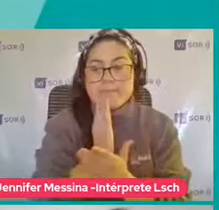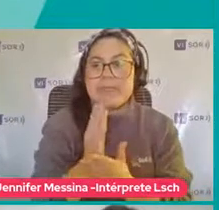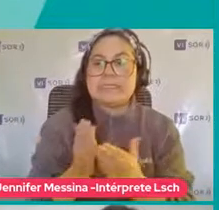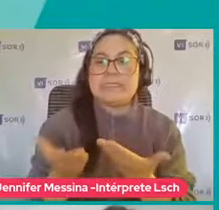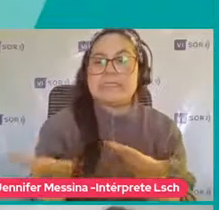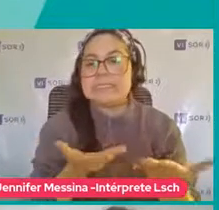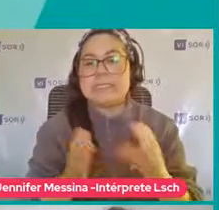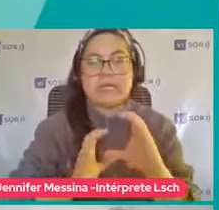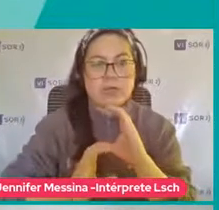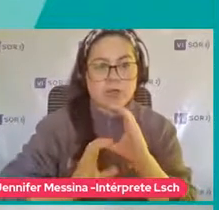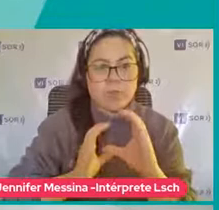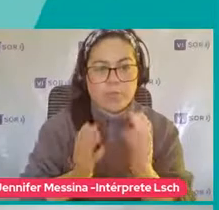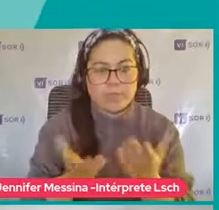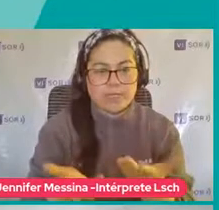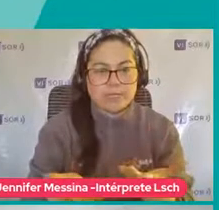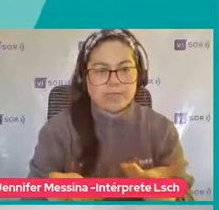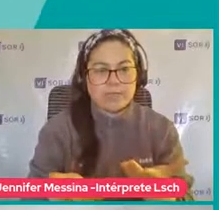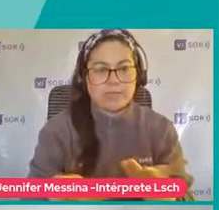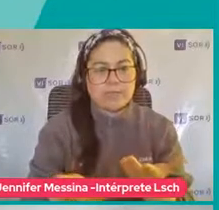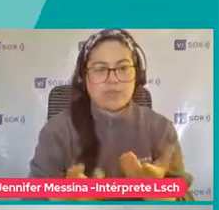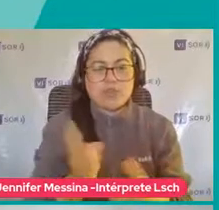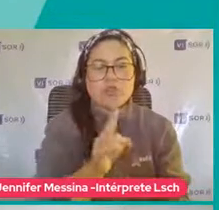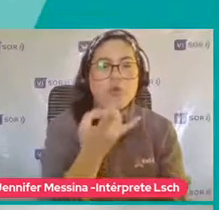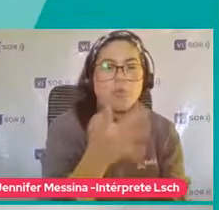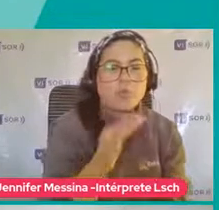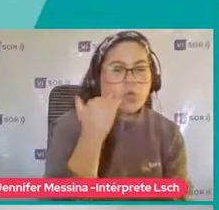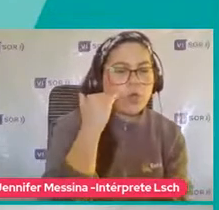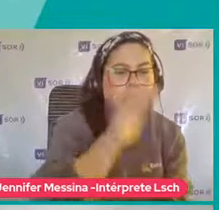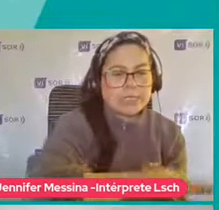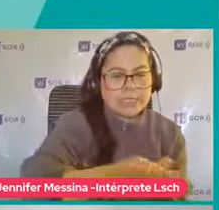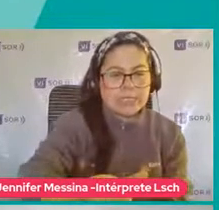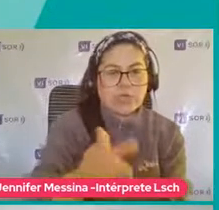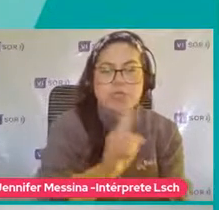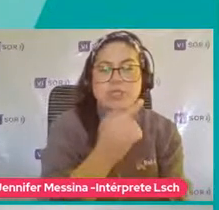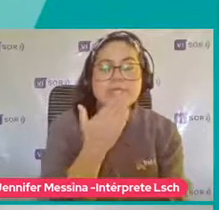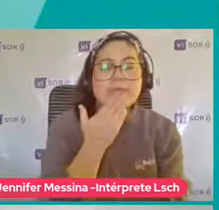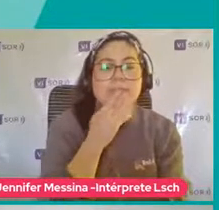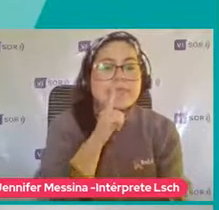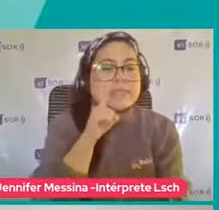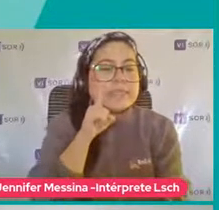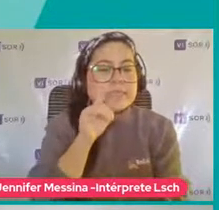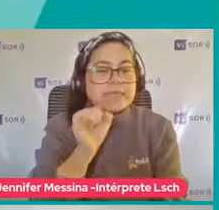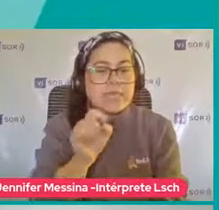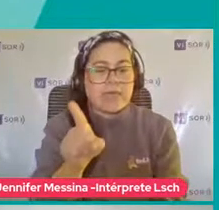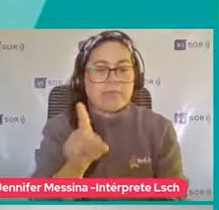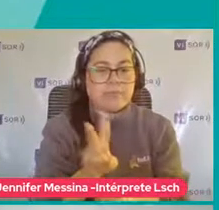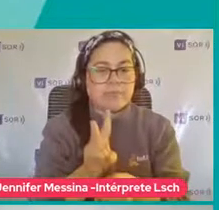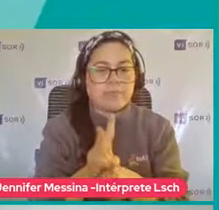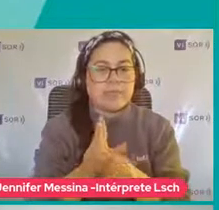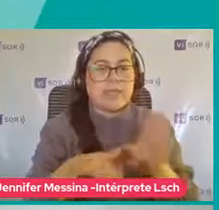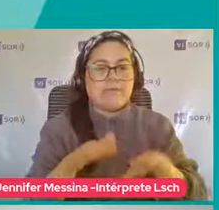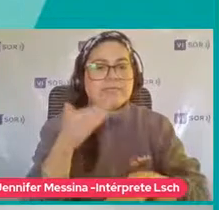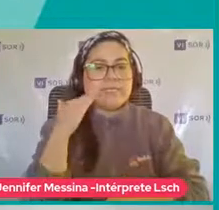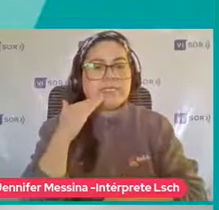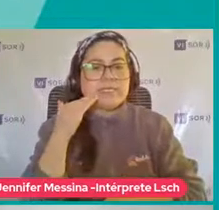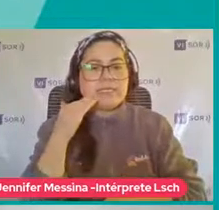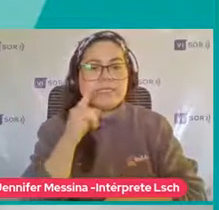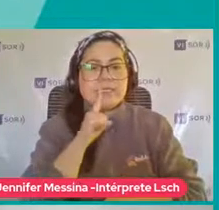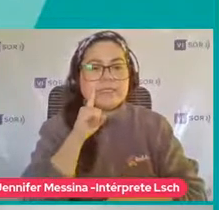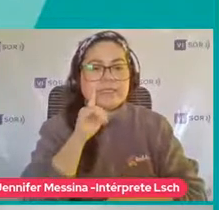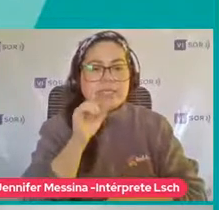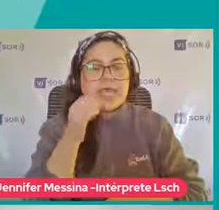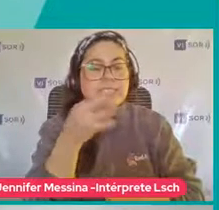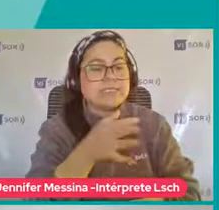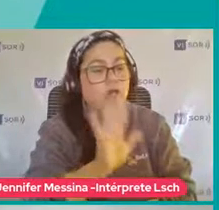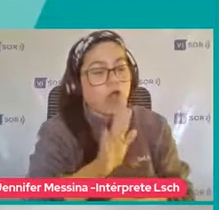otro De iniciarla No solo con los niños A ojo Que también con las tías De repente Los niños llegan Y la tía le dice ¿Cómo estás? Bien tía Ya